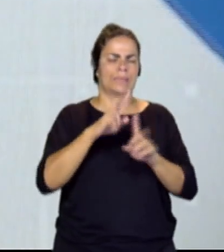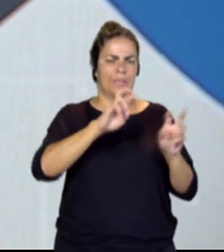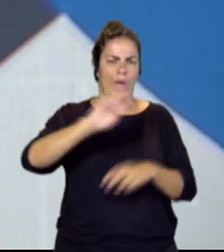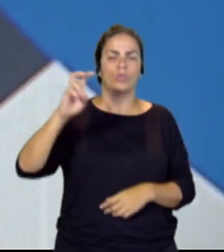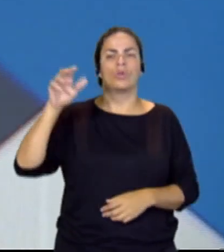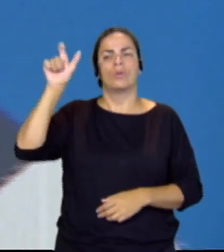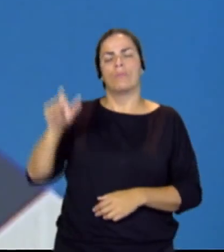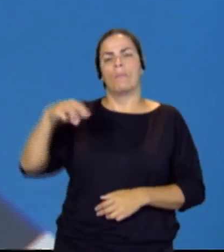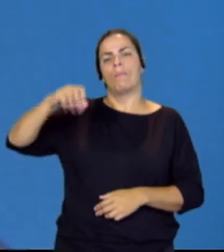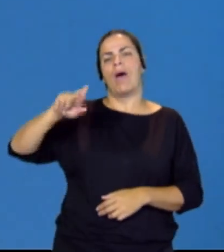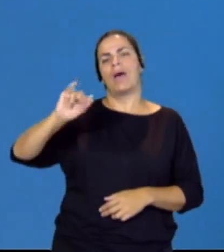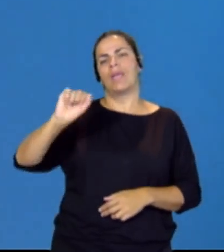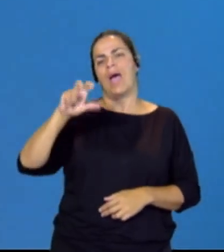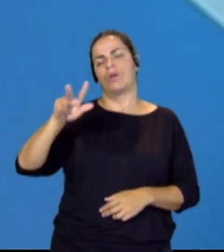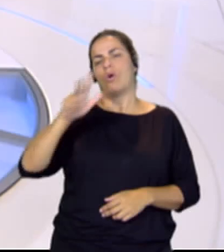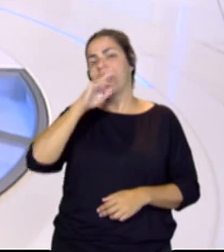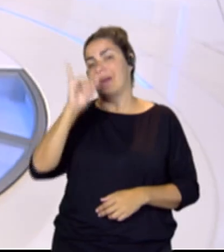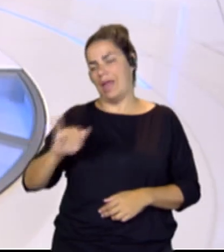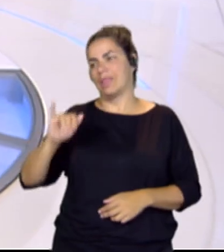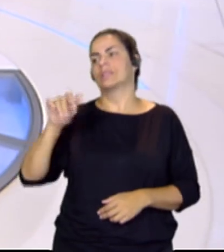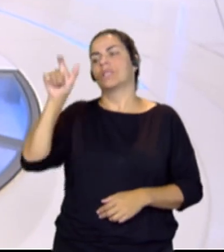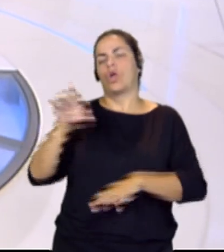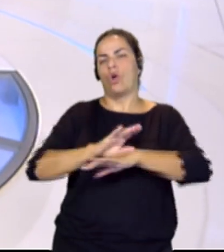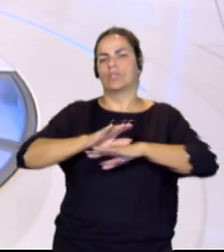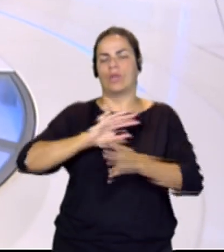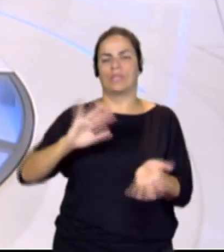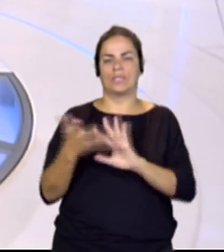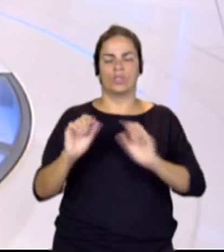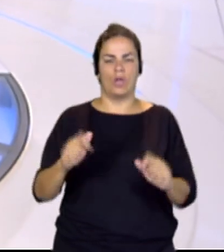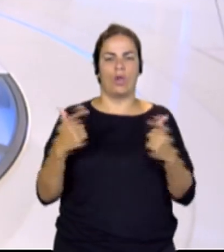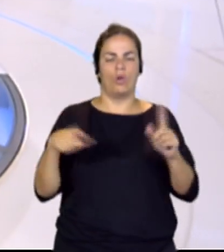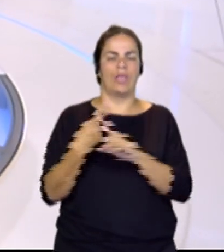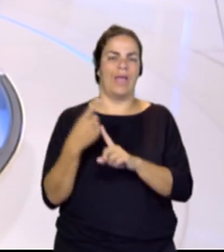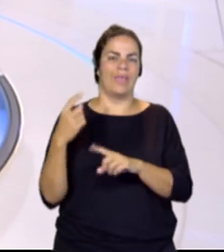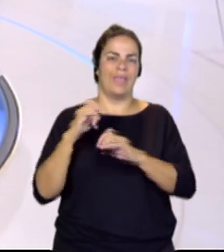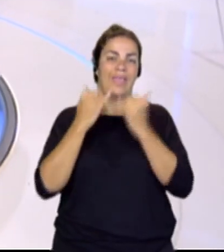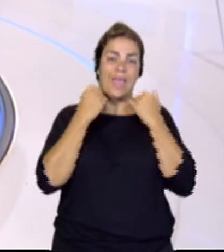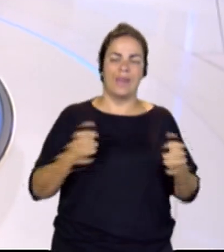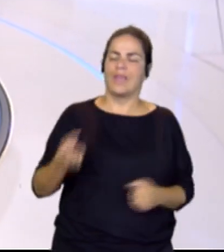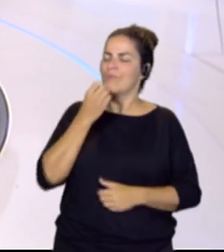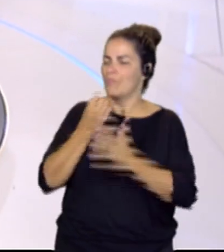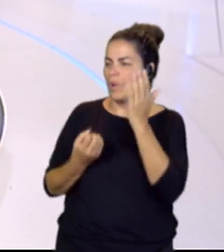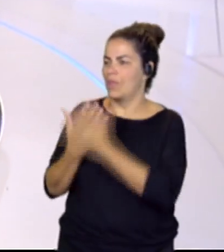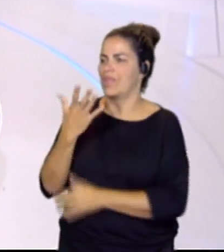Zapata, que es consejero de Transición Ecológica y Energía. ¿Qué tal? Muy buenos días, señor Zapata. Hernández Zapata.